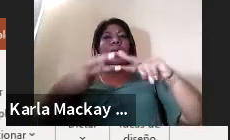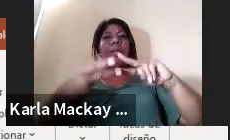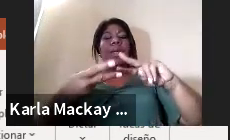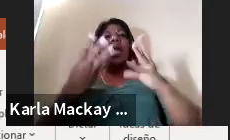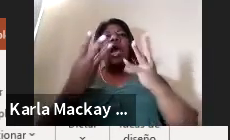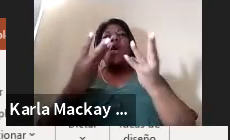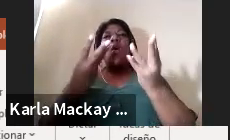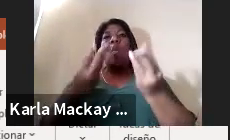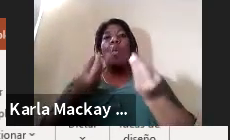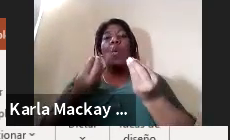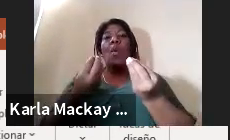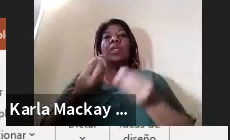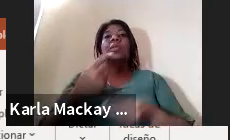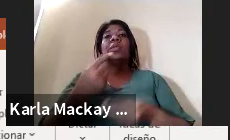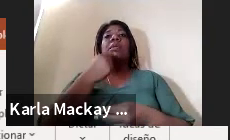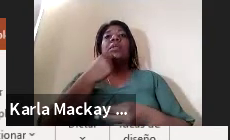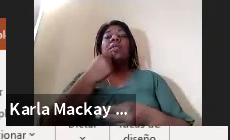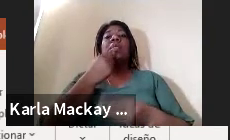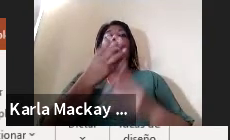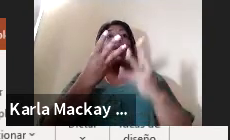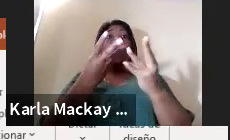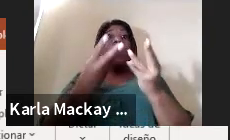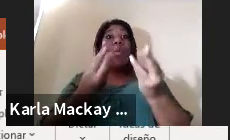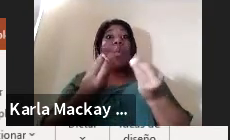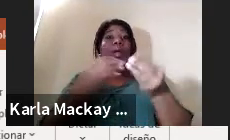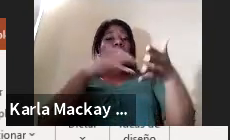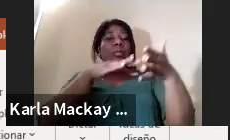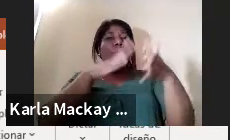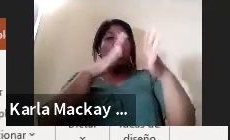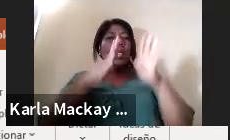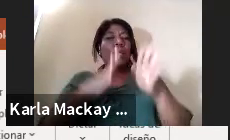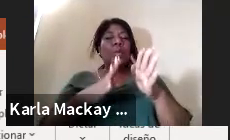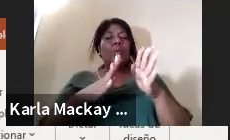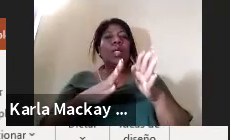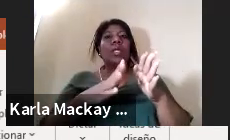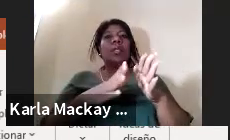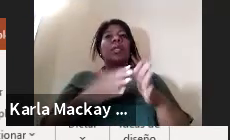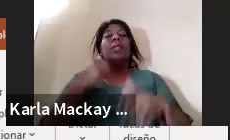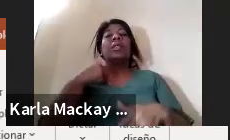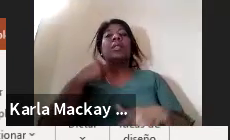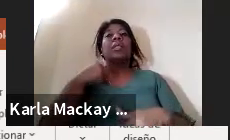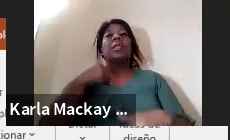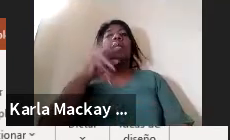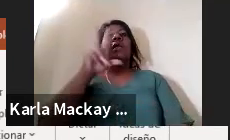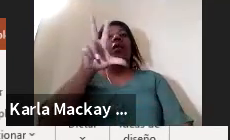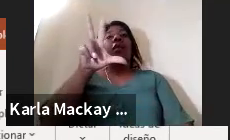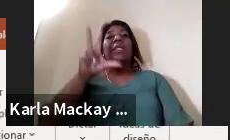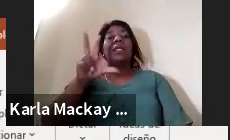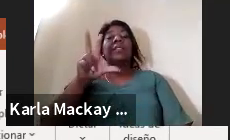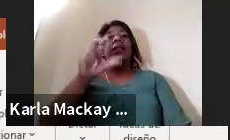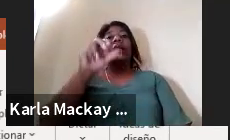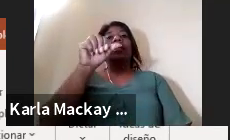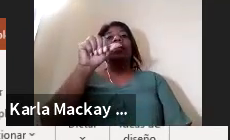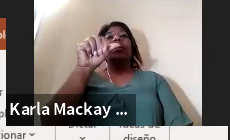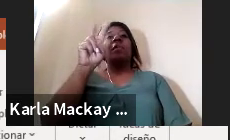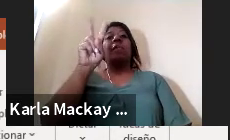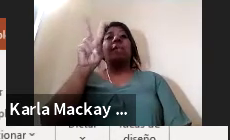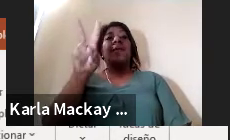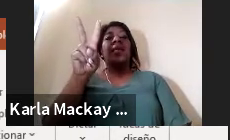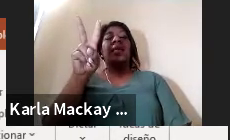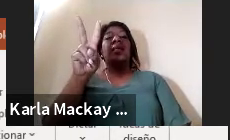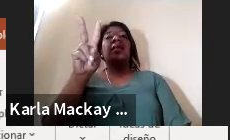bueno sí la cantidad de estudiantes que tenemos aproximadamente registrados son alrededor de trescientos veintitantos